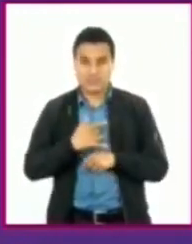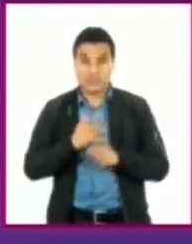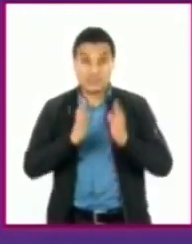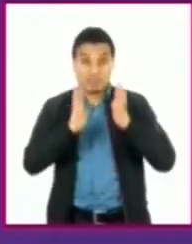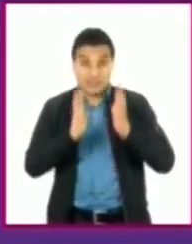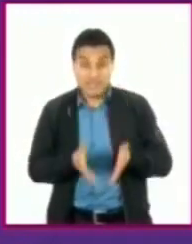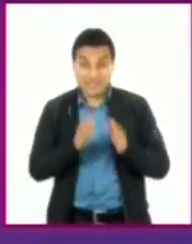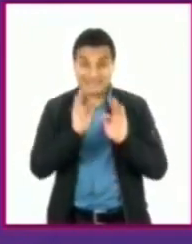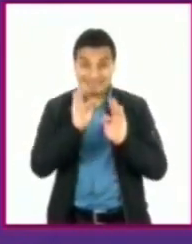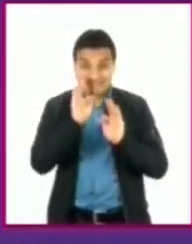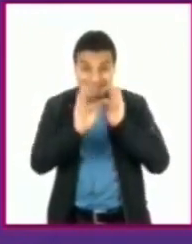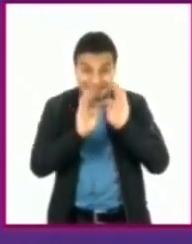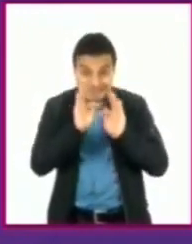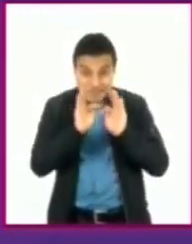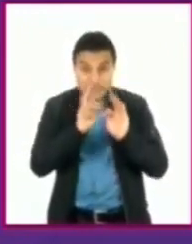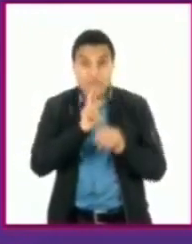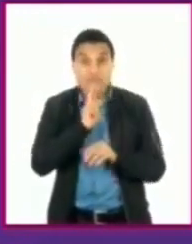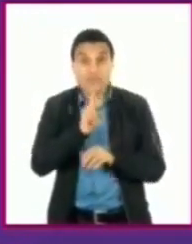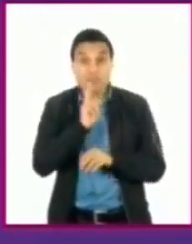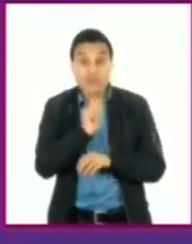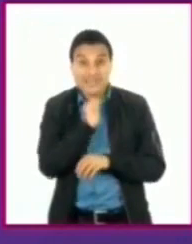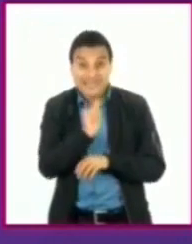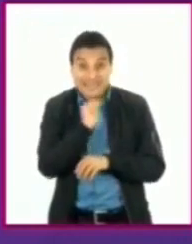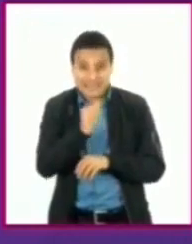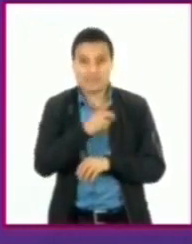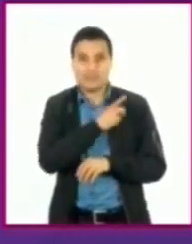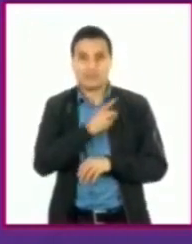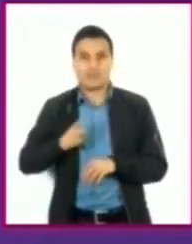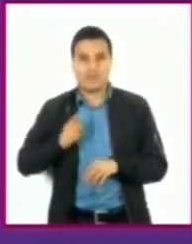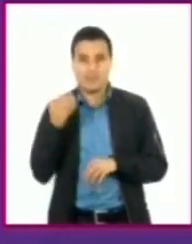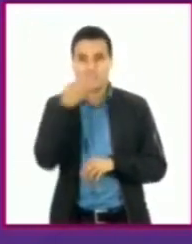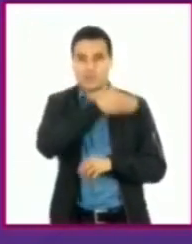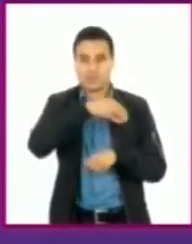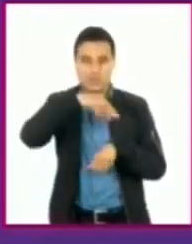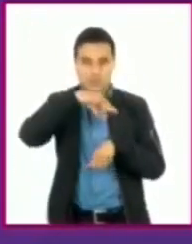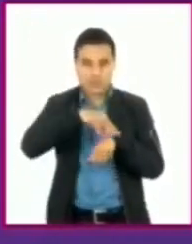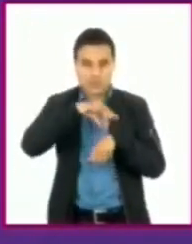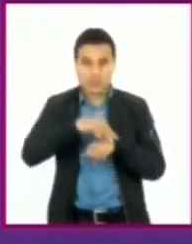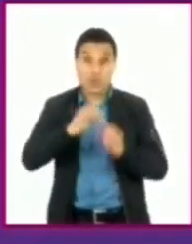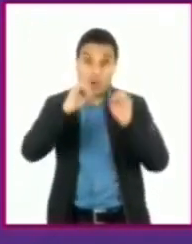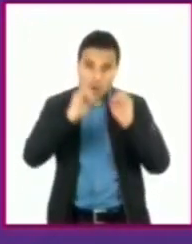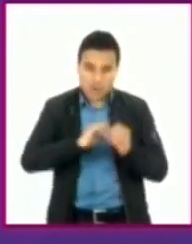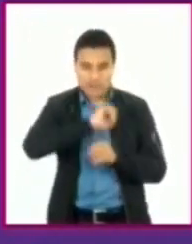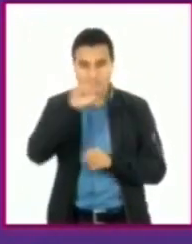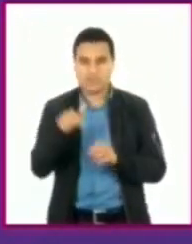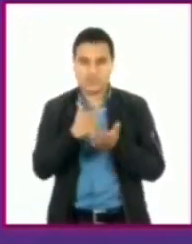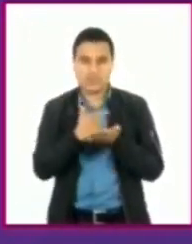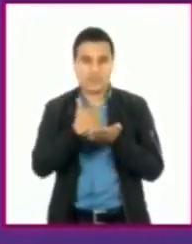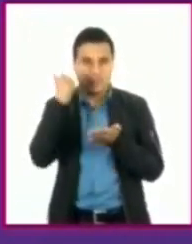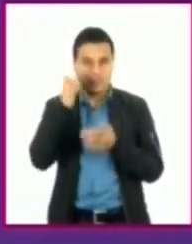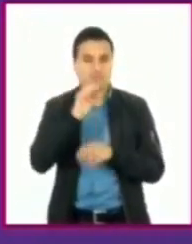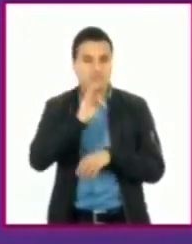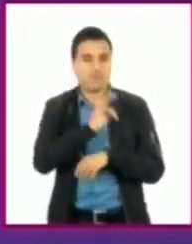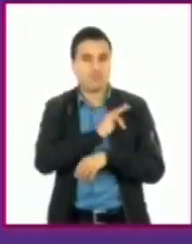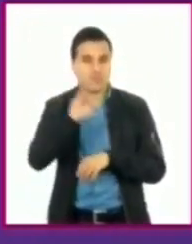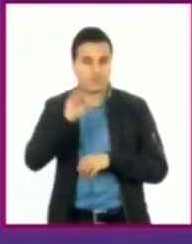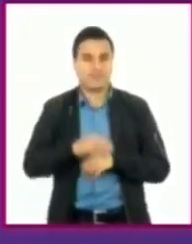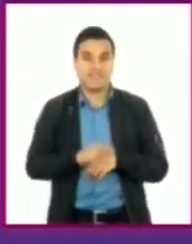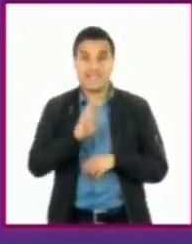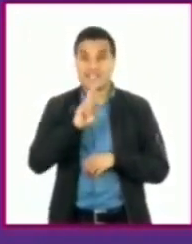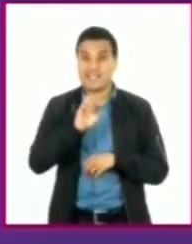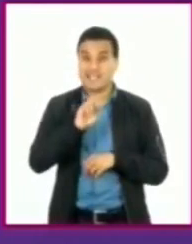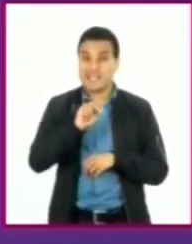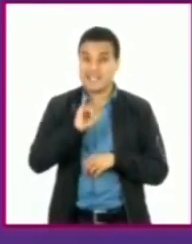y no mejora de su gripe, entonces debe buscar atención médica porque si no esto se puede complicar, como comentamos, con una rinitis, una